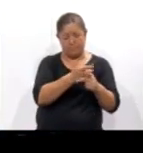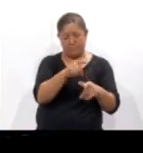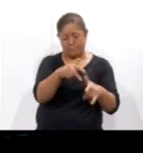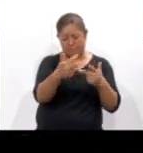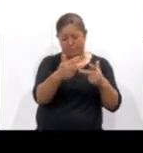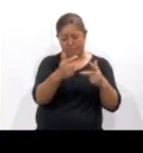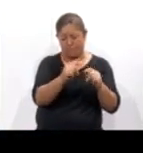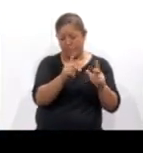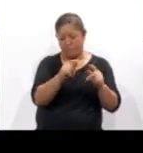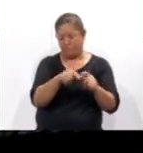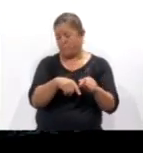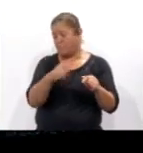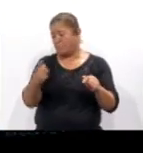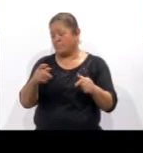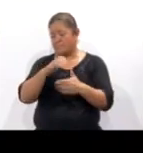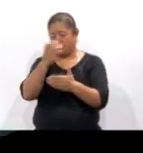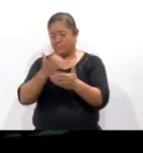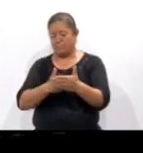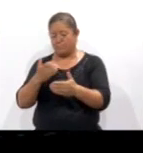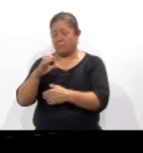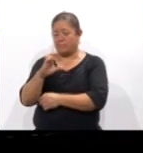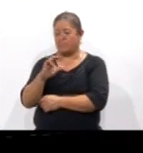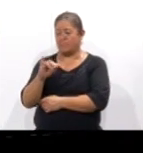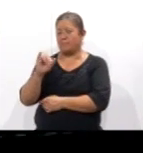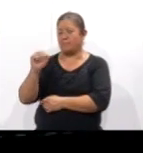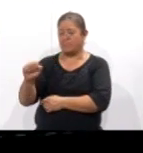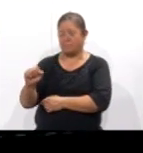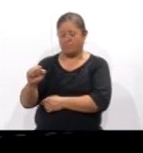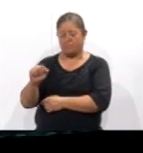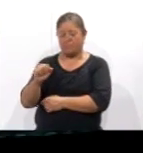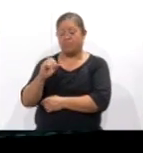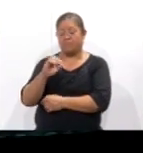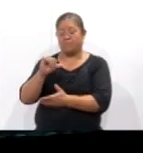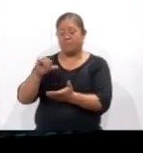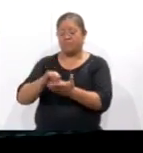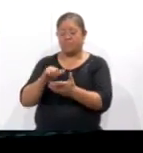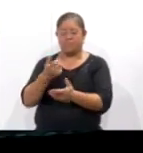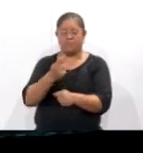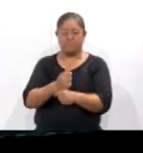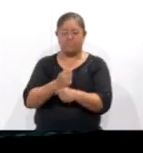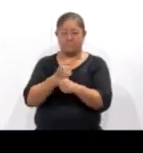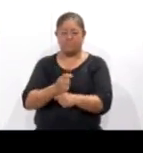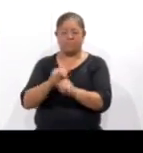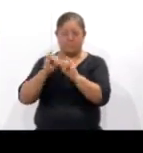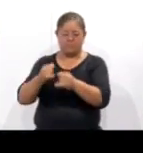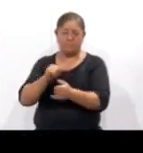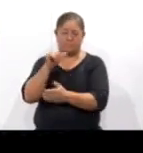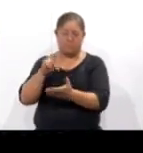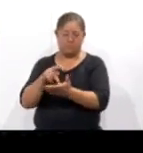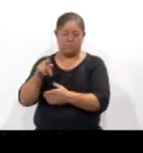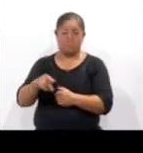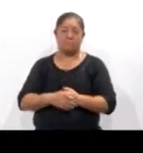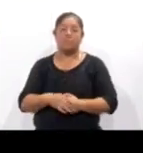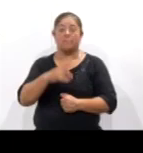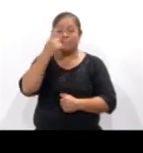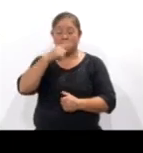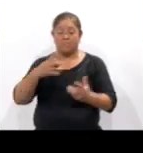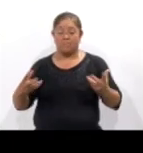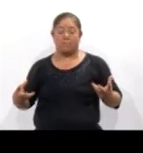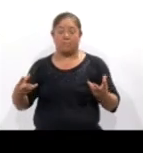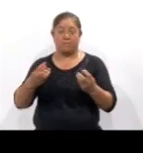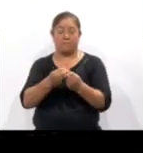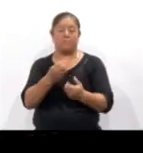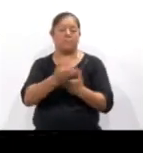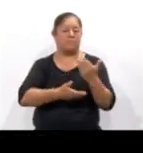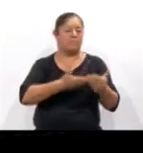de Tlaxcala, signaron un convenio de colaboración con el Centro de Rehabilitación Integral de Apisaco. Esto para acercar